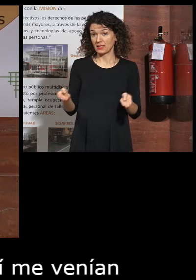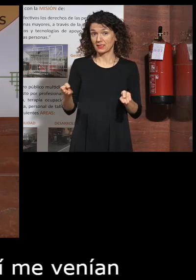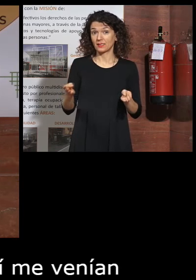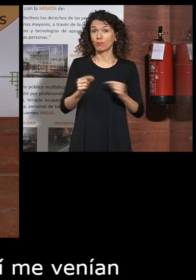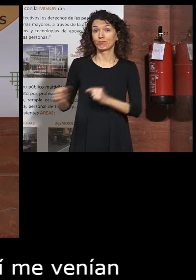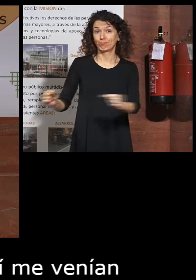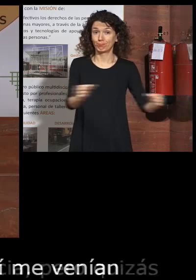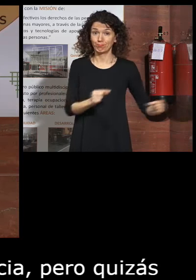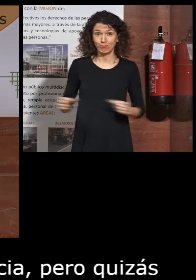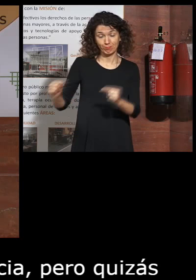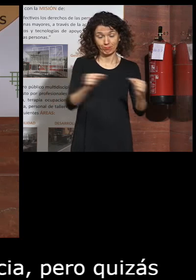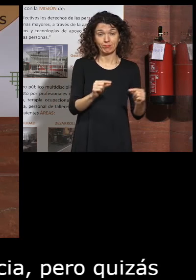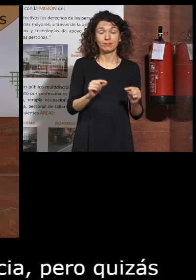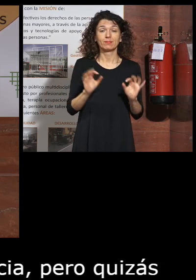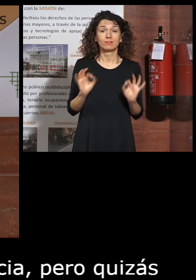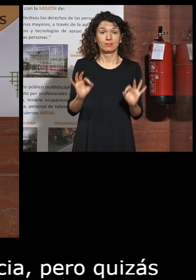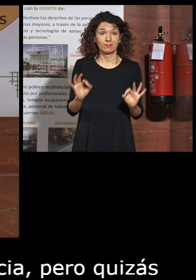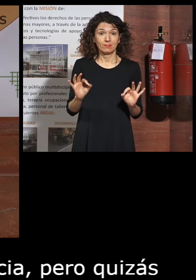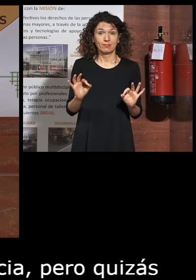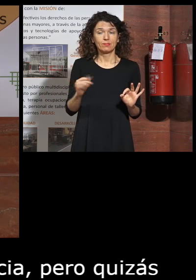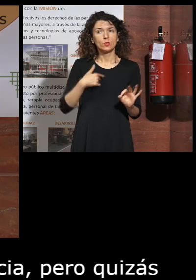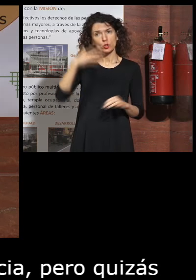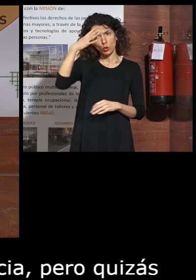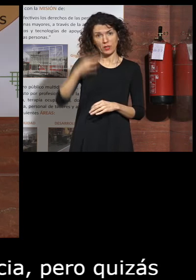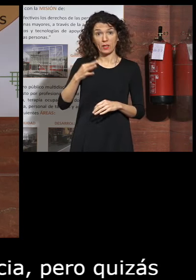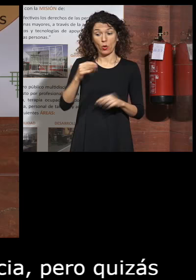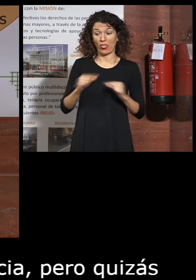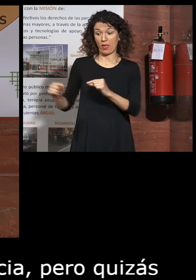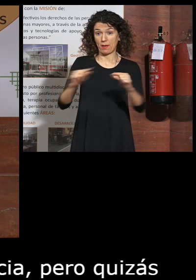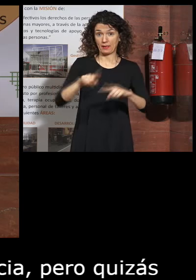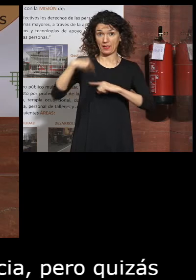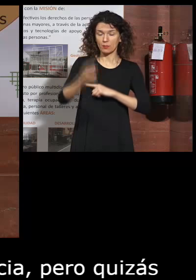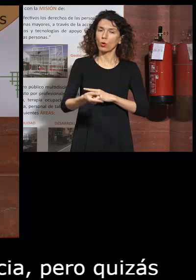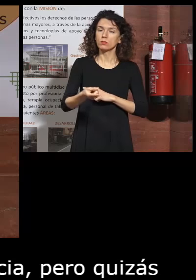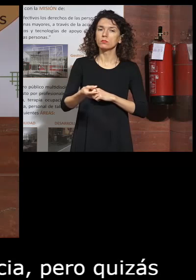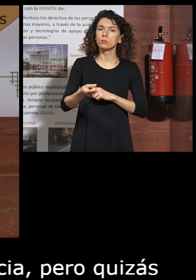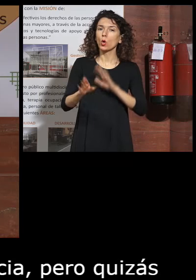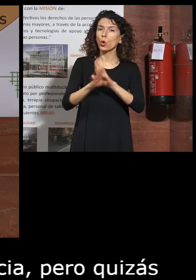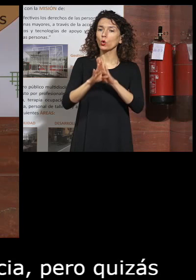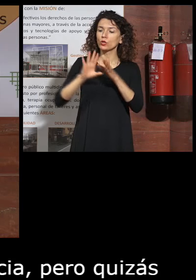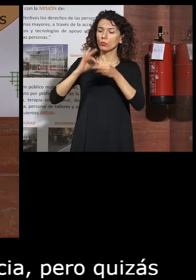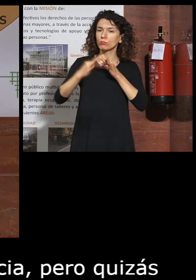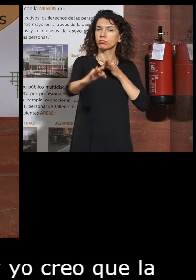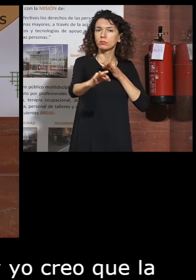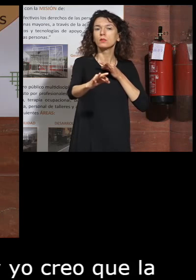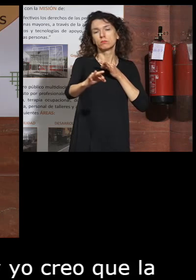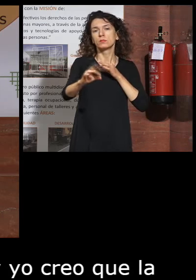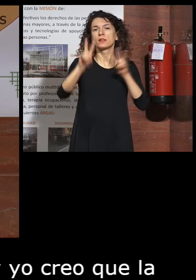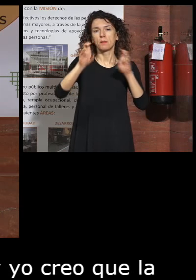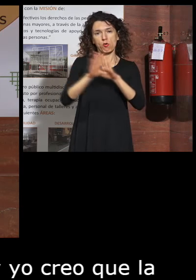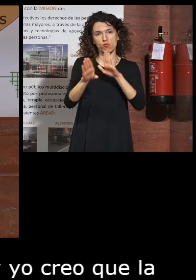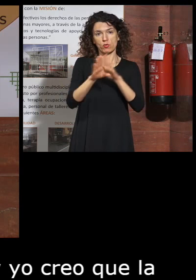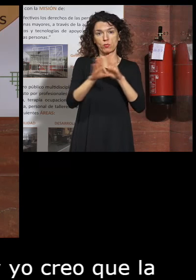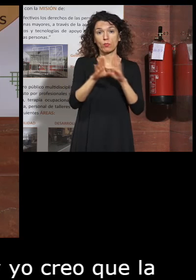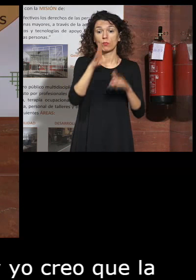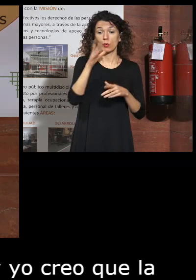redonda y yo creo que la mesa redonda va a continuar un poco este tema de algún modo porque